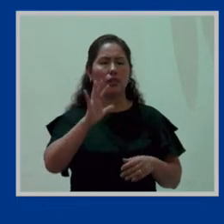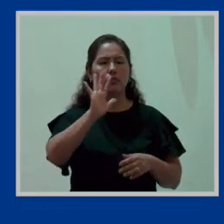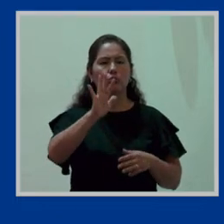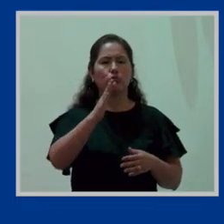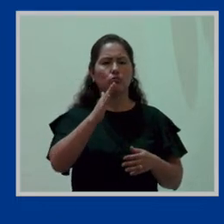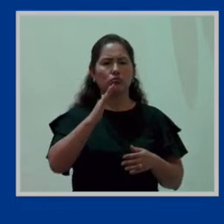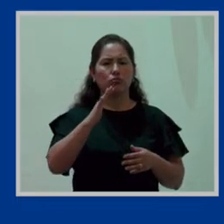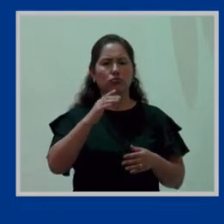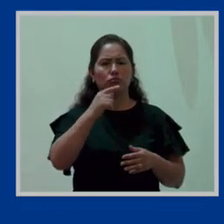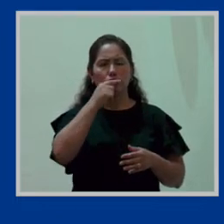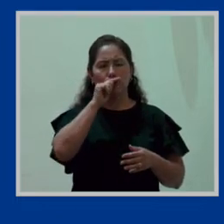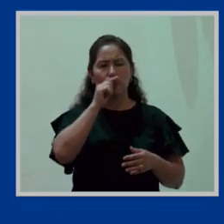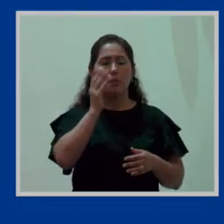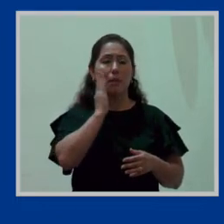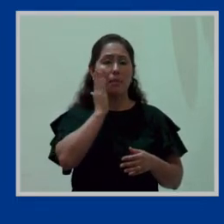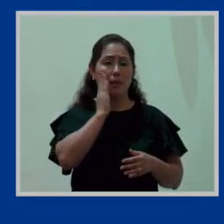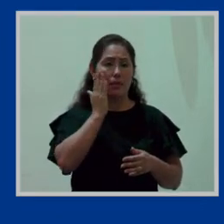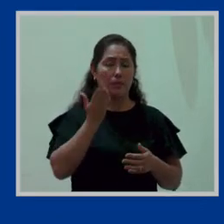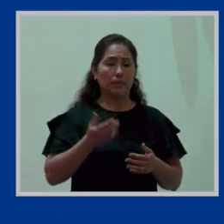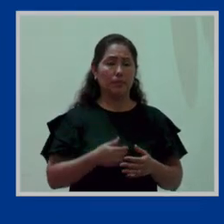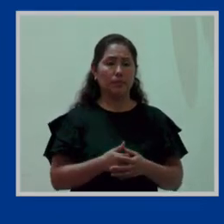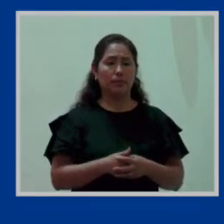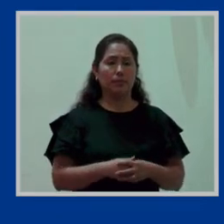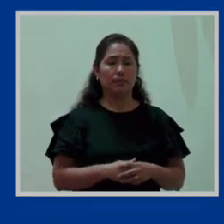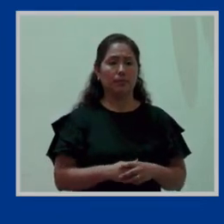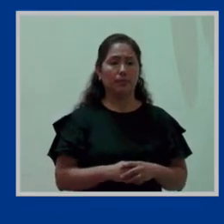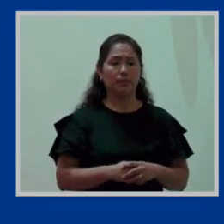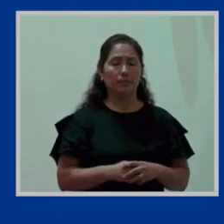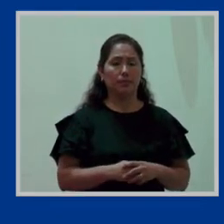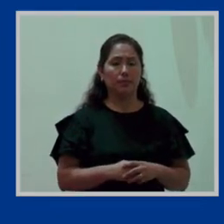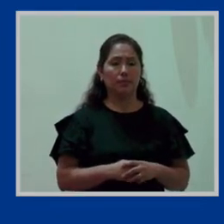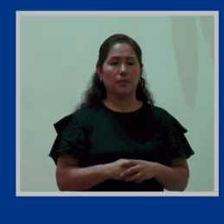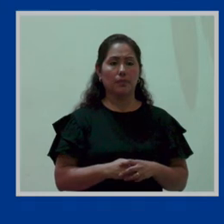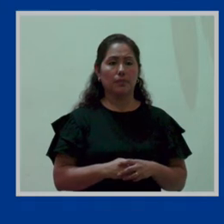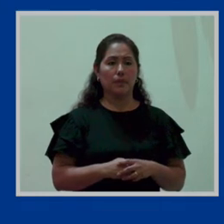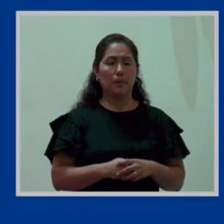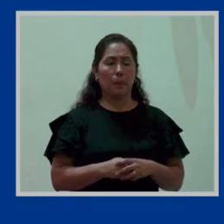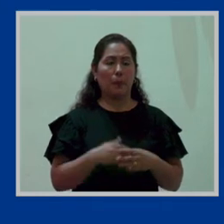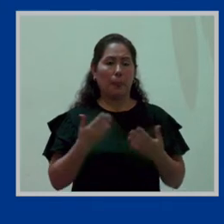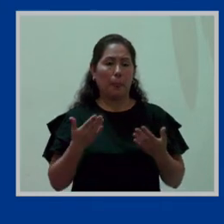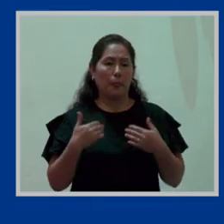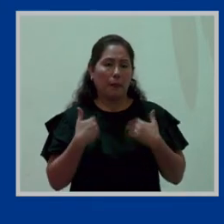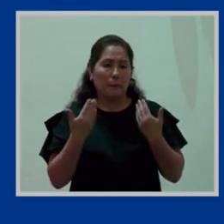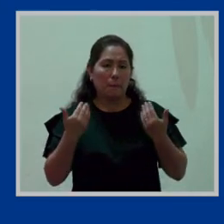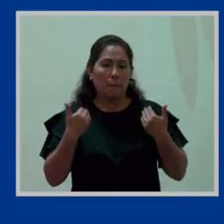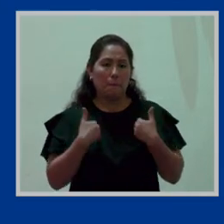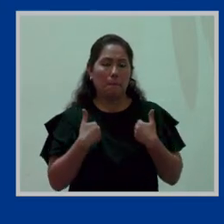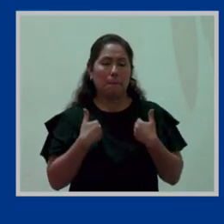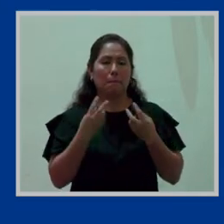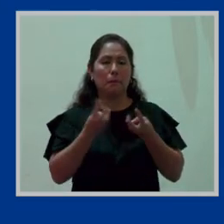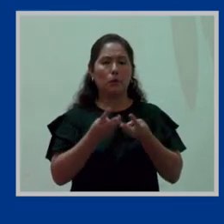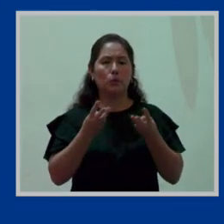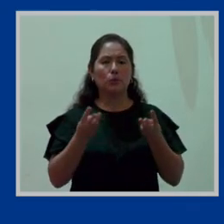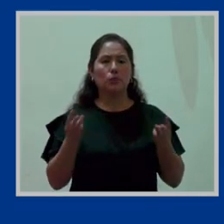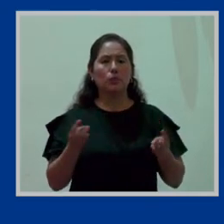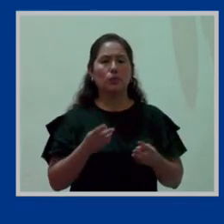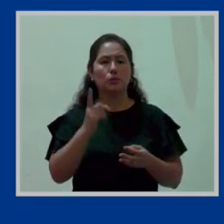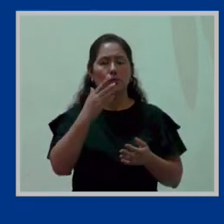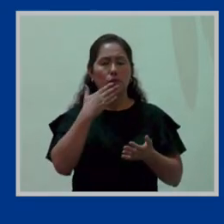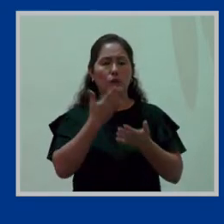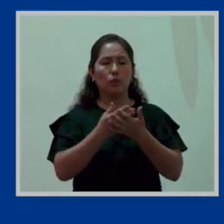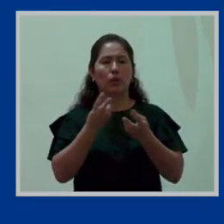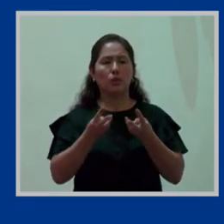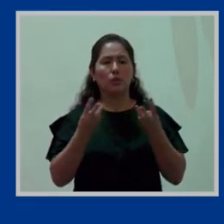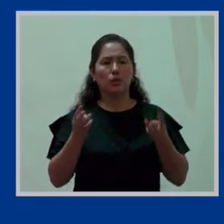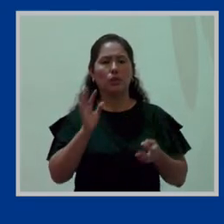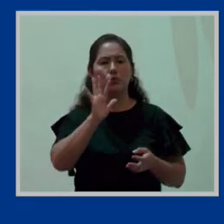madre me explico y ya lo dijo puede tener producción una buena producción